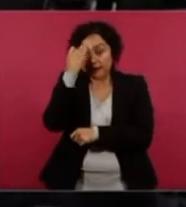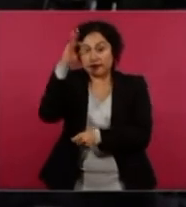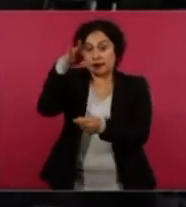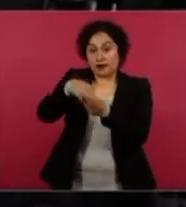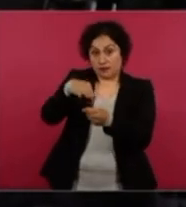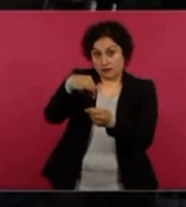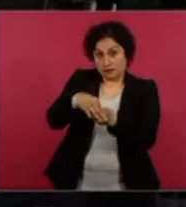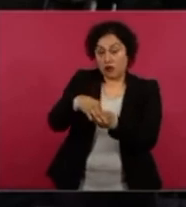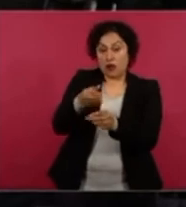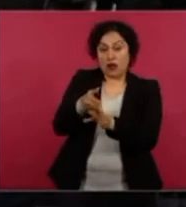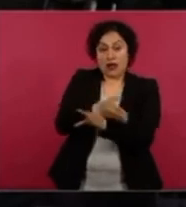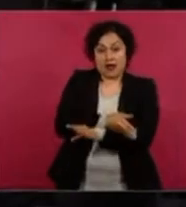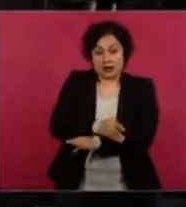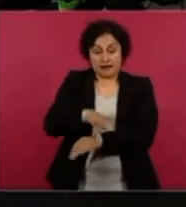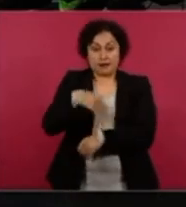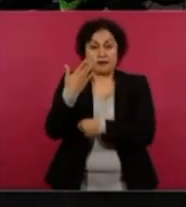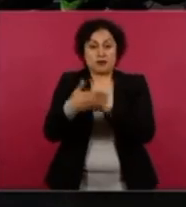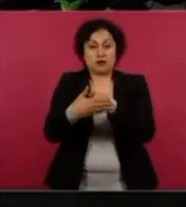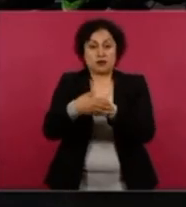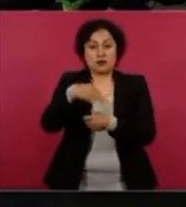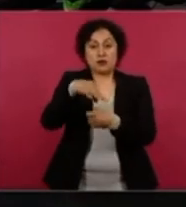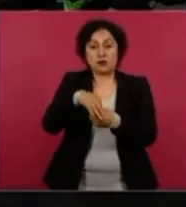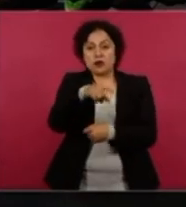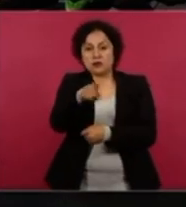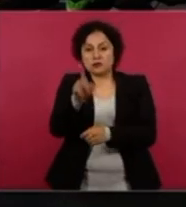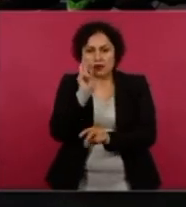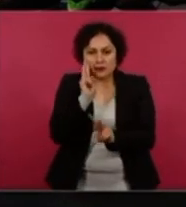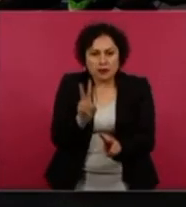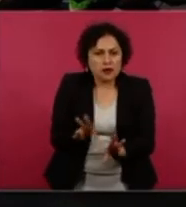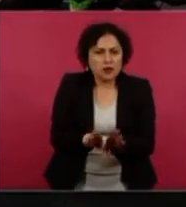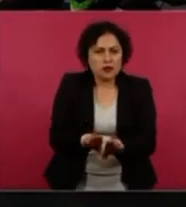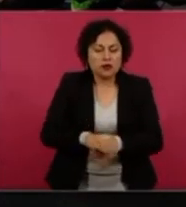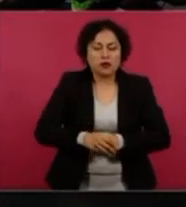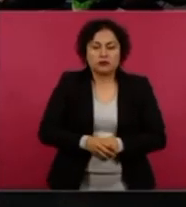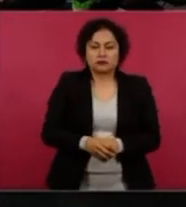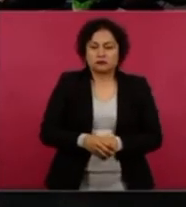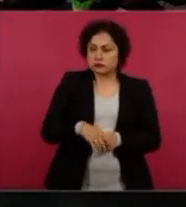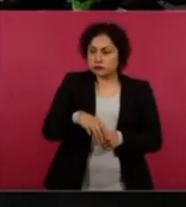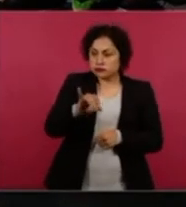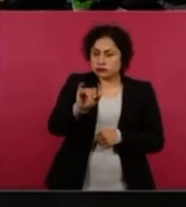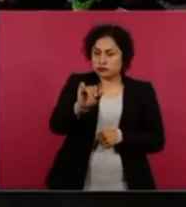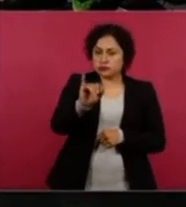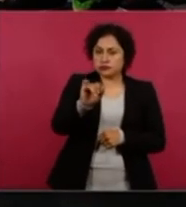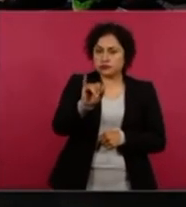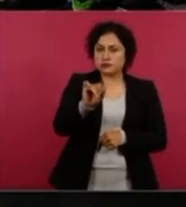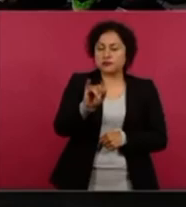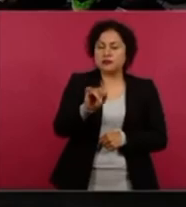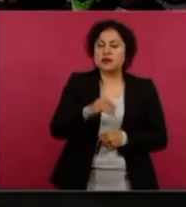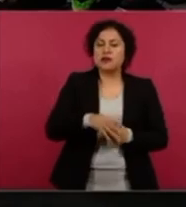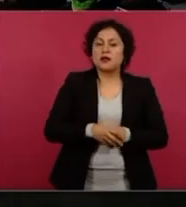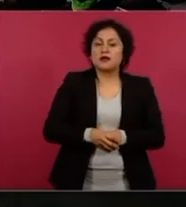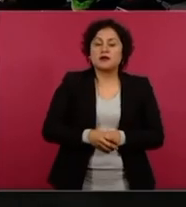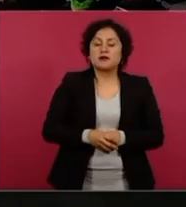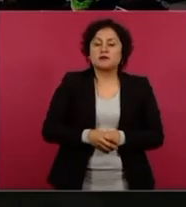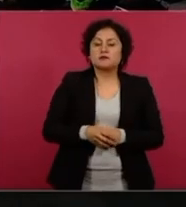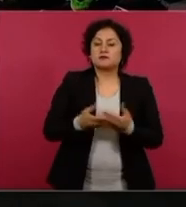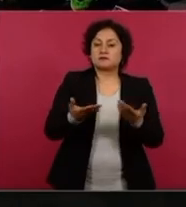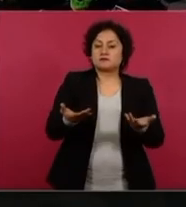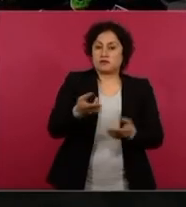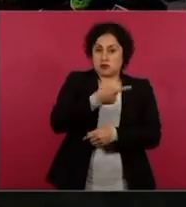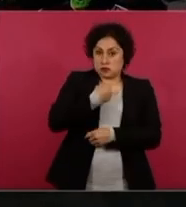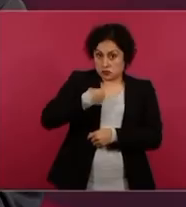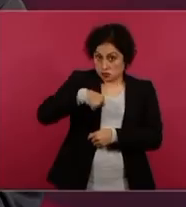-campañas hacia los próximos días? Sí, sencillamente nosotros no tenemos